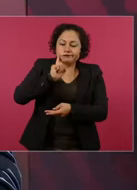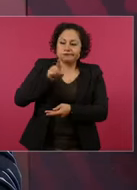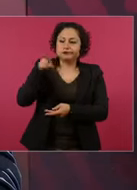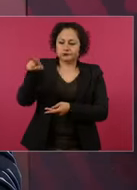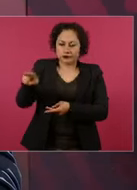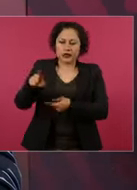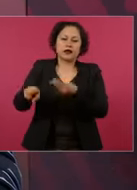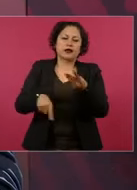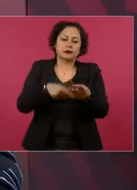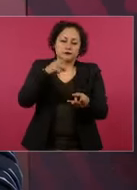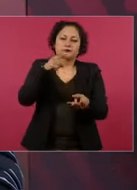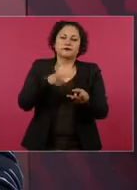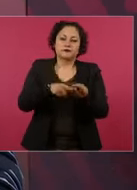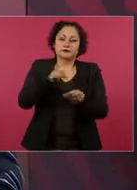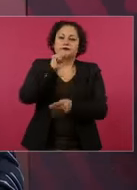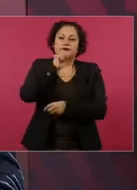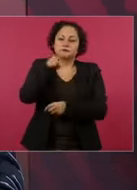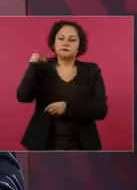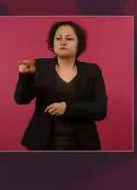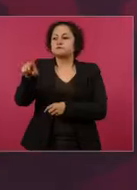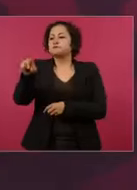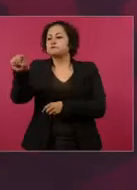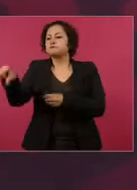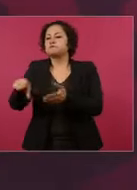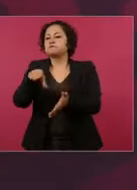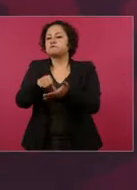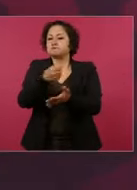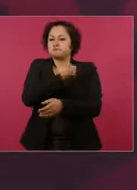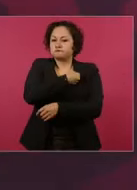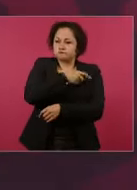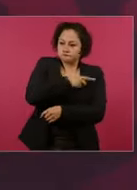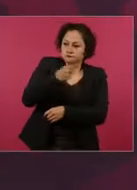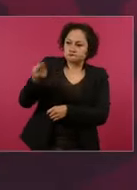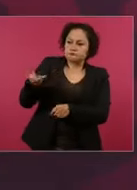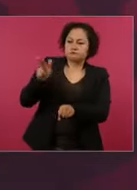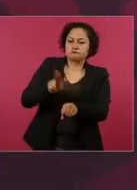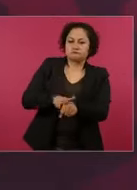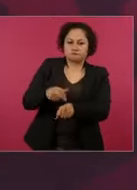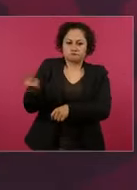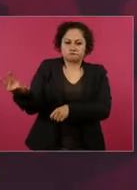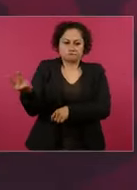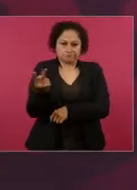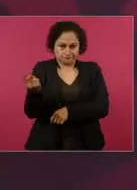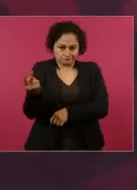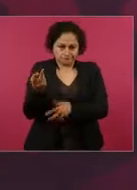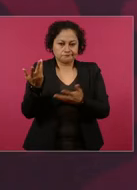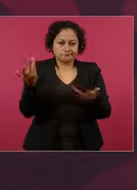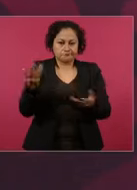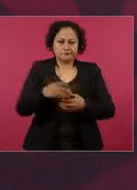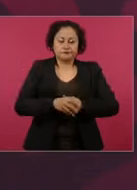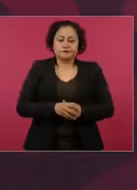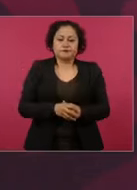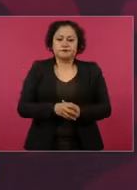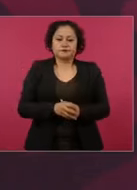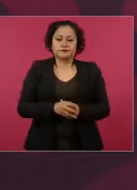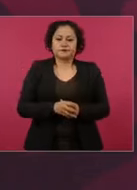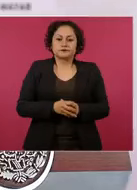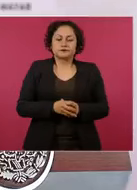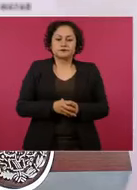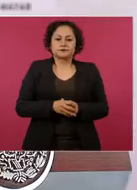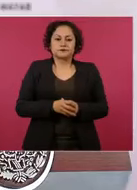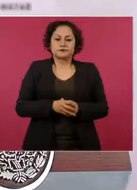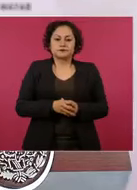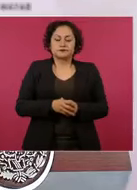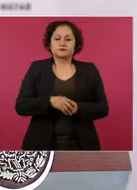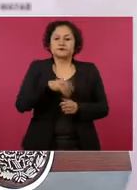salud y en los hospitales habían